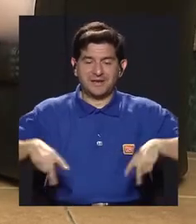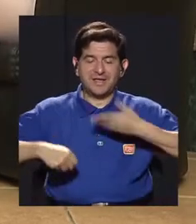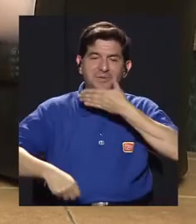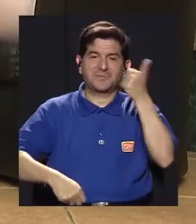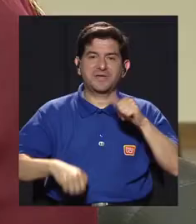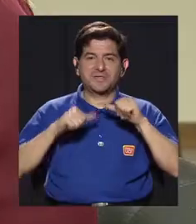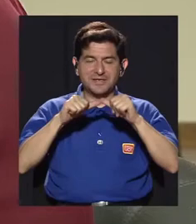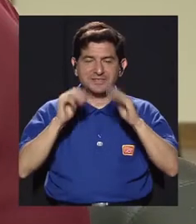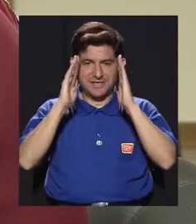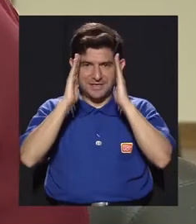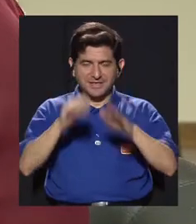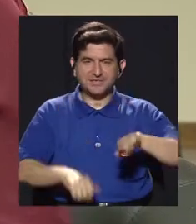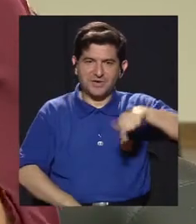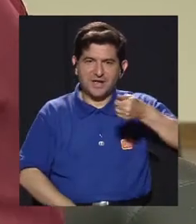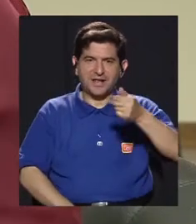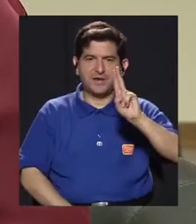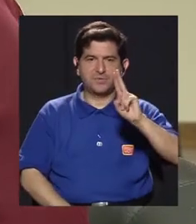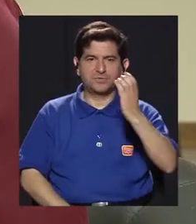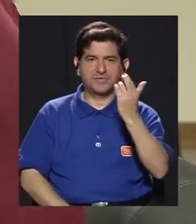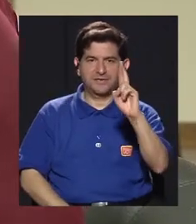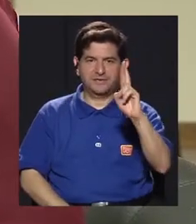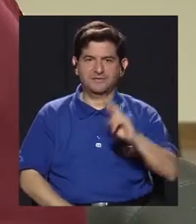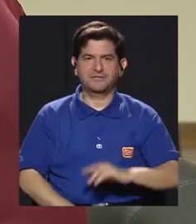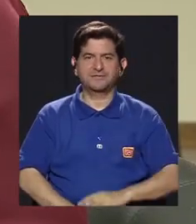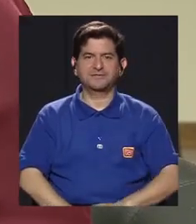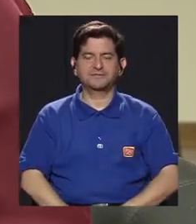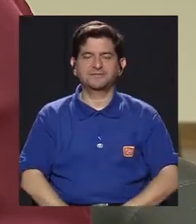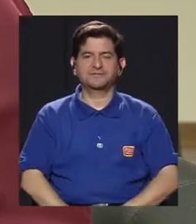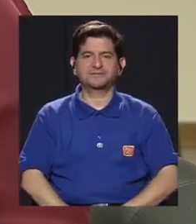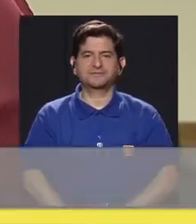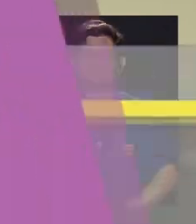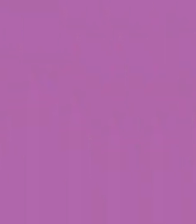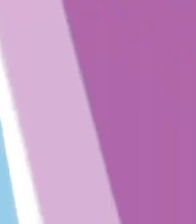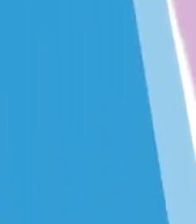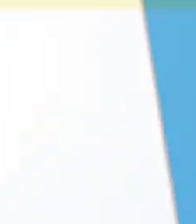regresamos con más de Vivir Mejor. Quédese en sintonía de su canal UCED.